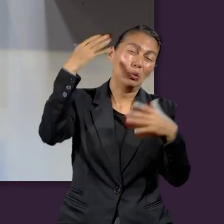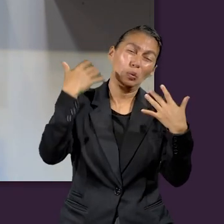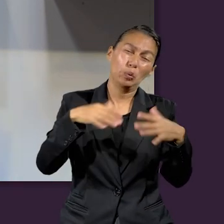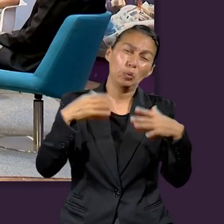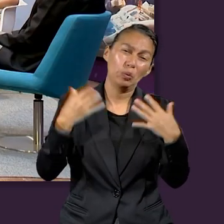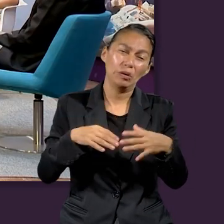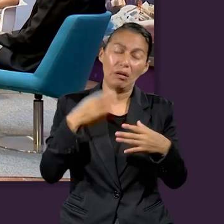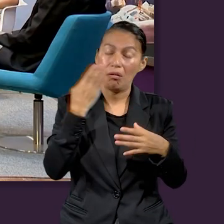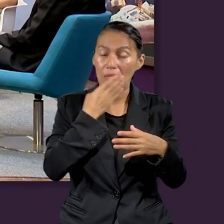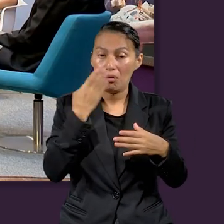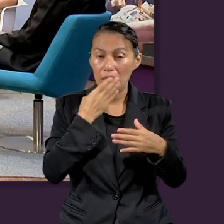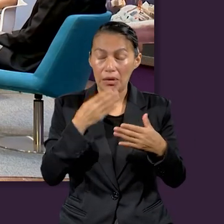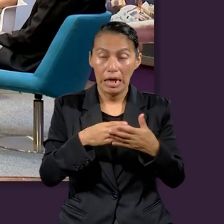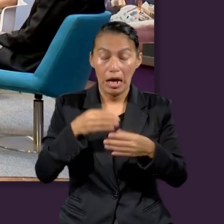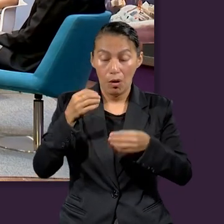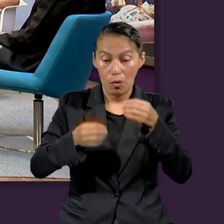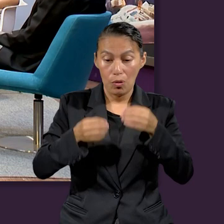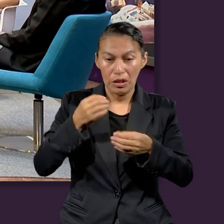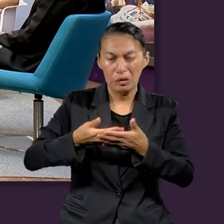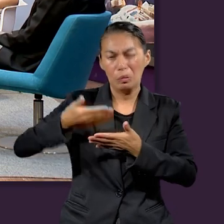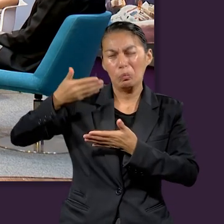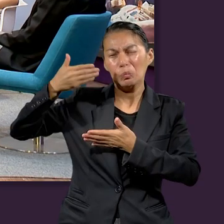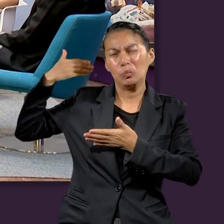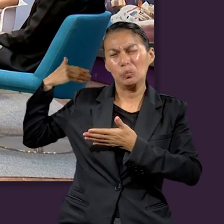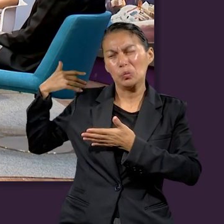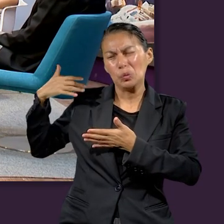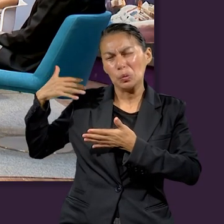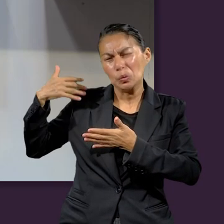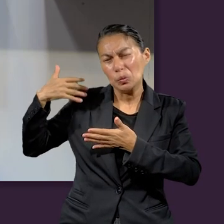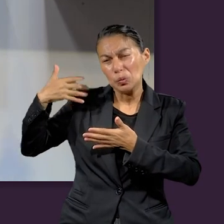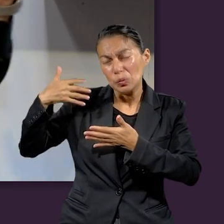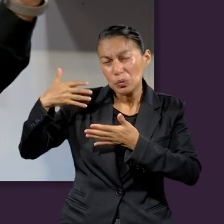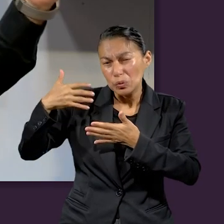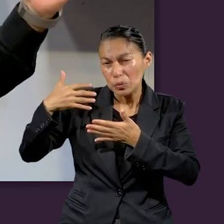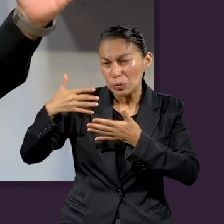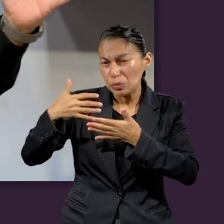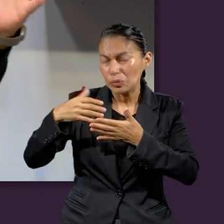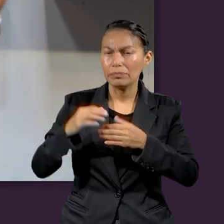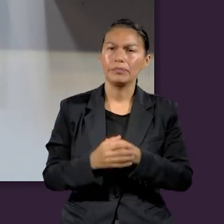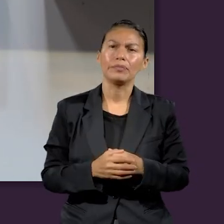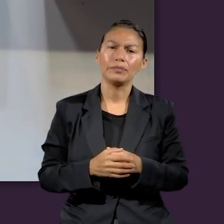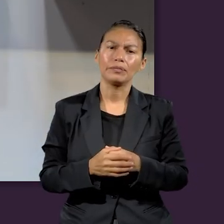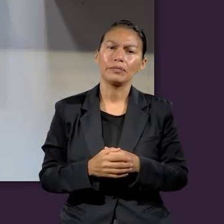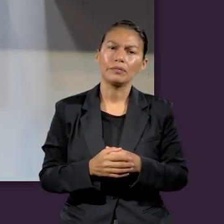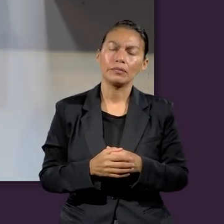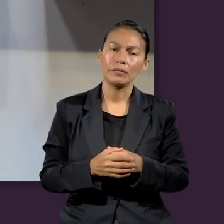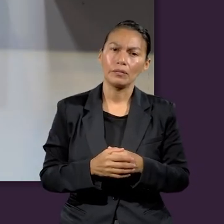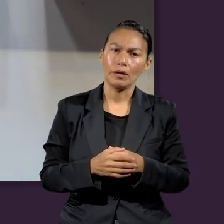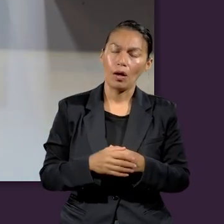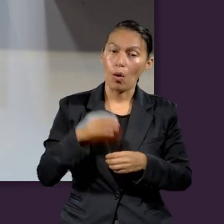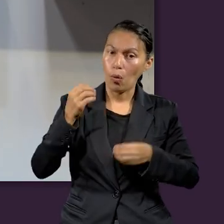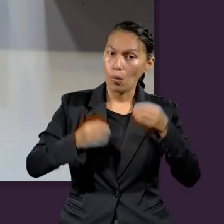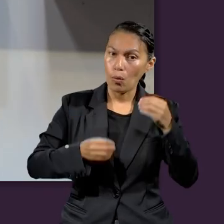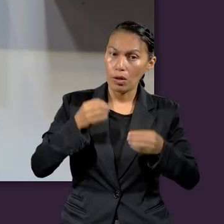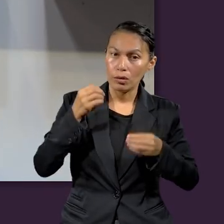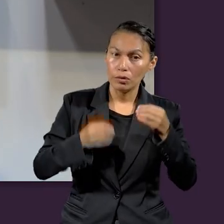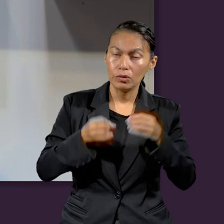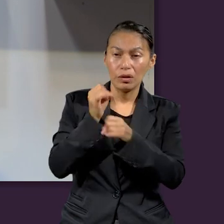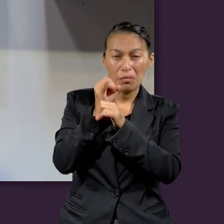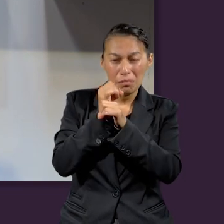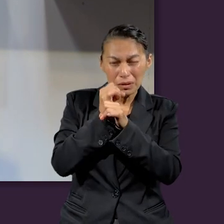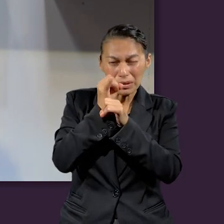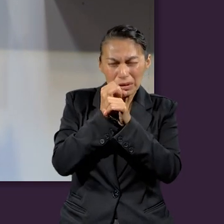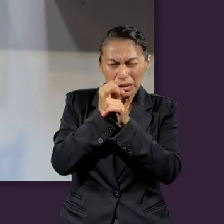más largo de la historia. En la cosmovisión bíblica que tenemos este juicio. Y es un juicio que estamos en una de las etapas. Se llama